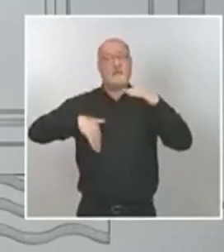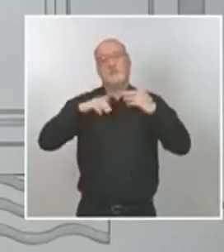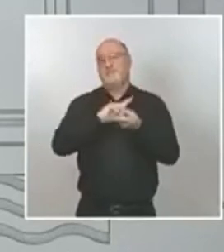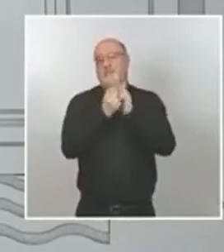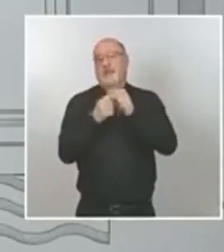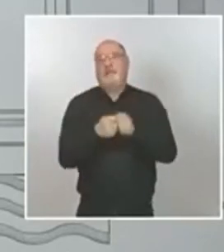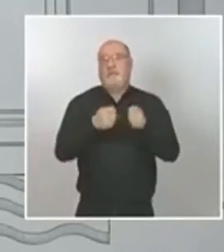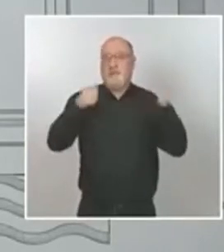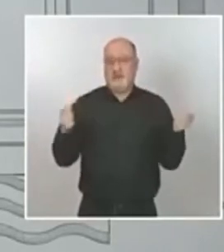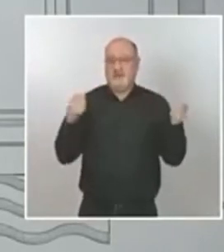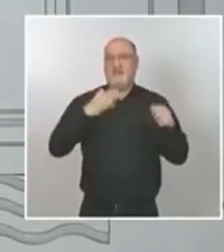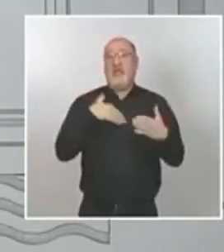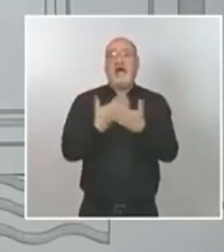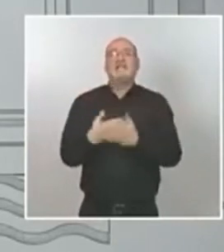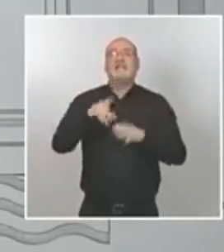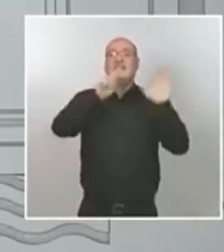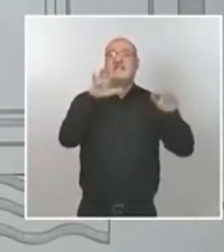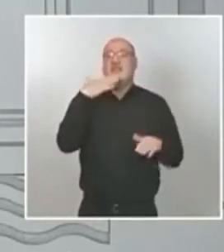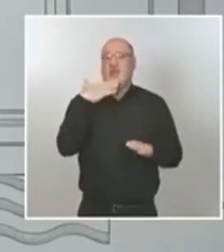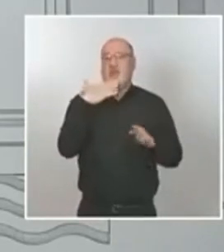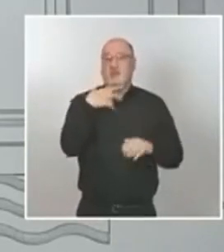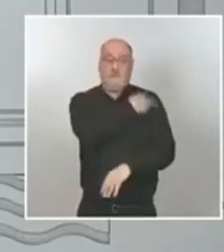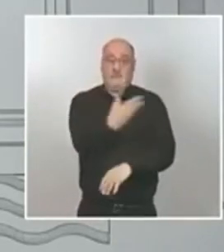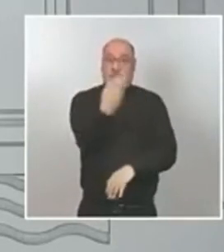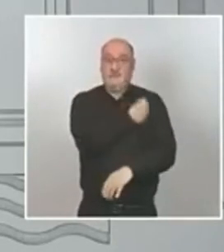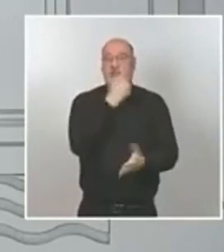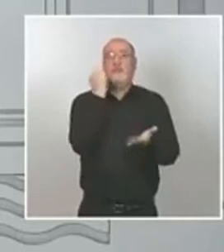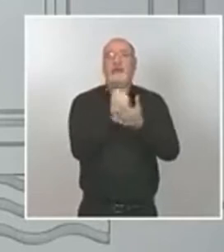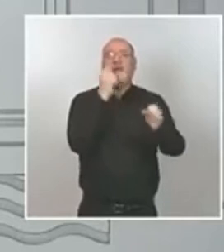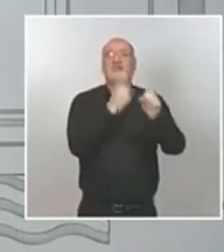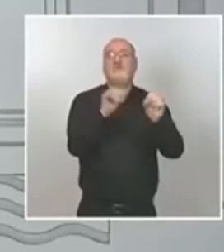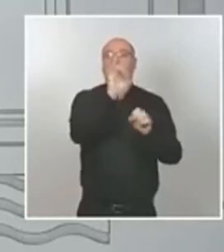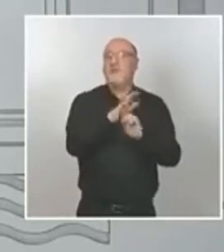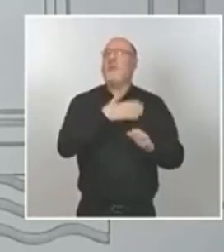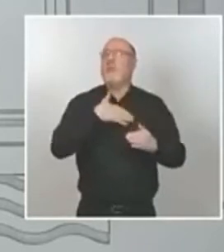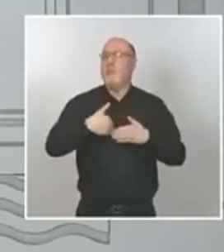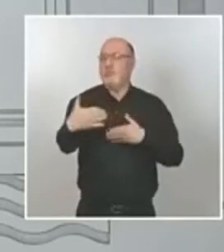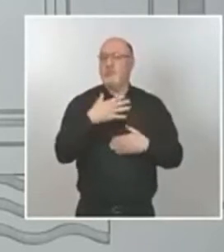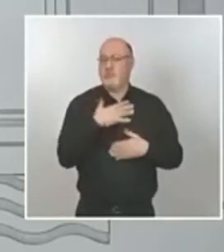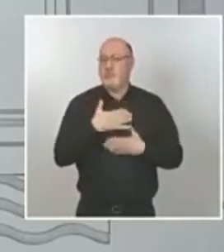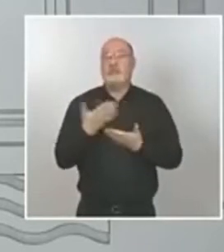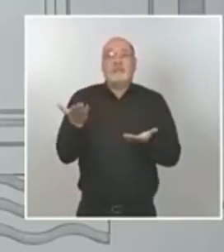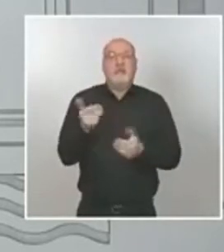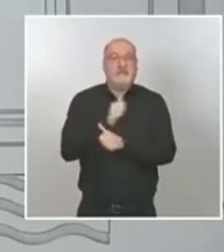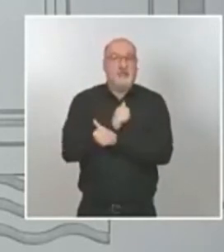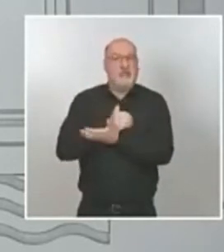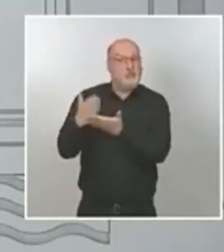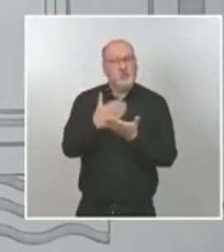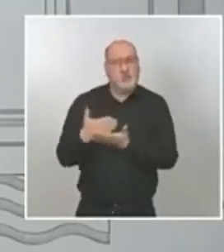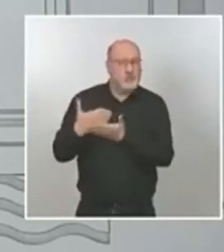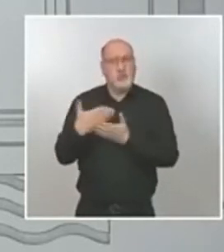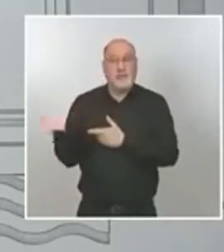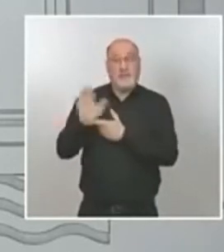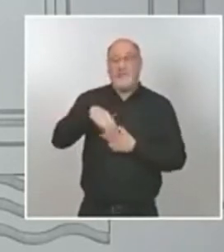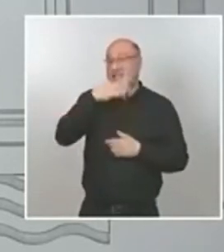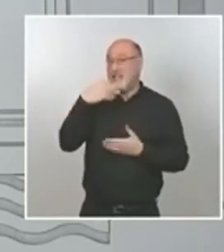65 años esto también va a quedar digamos a la espera de que nuevos estudios como el que se ha presentado esta tarde mismo el nuevo